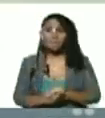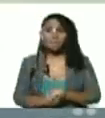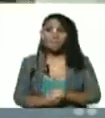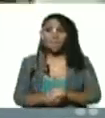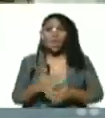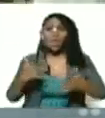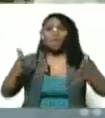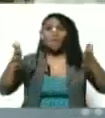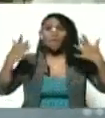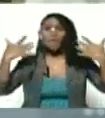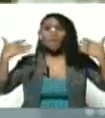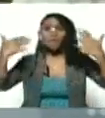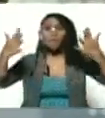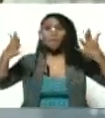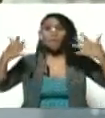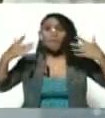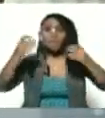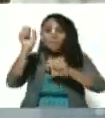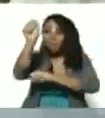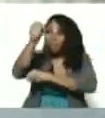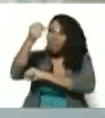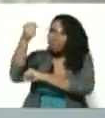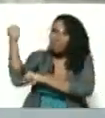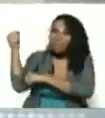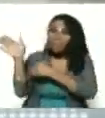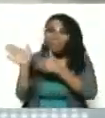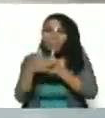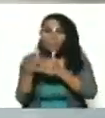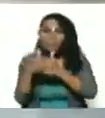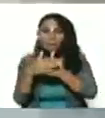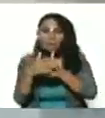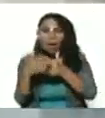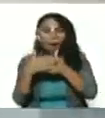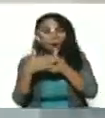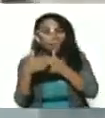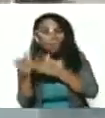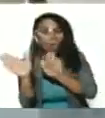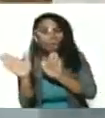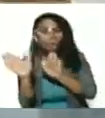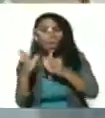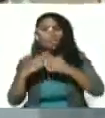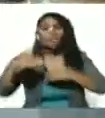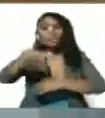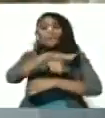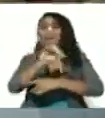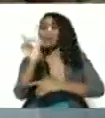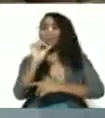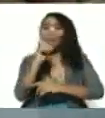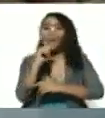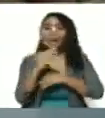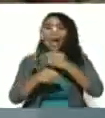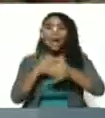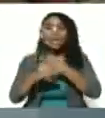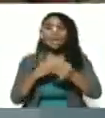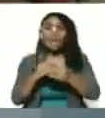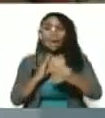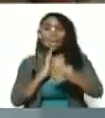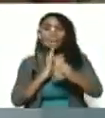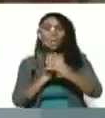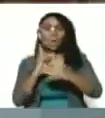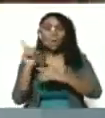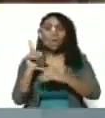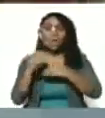ventilación ventanas y puertas abiertas donde no haya condiciones que se hagan el patio